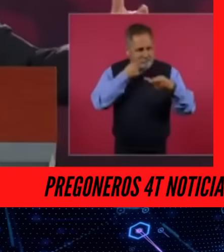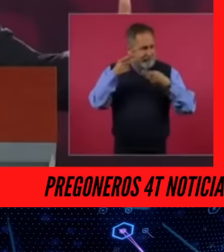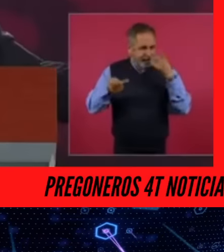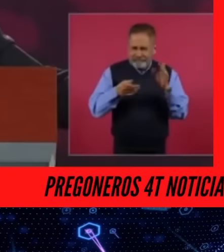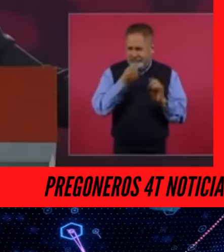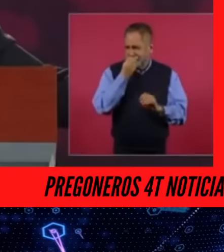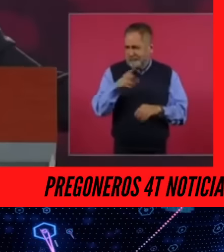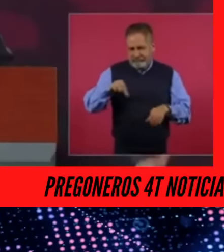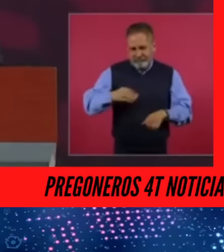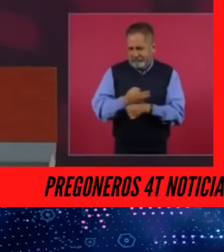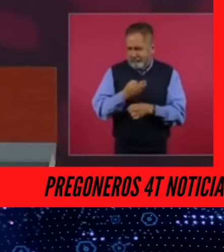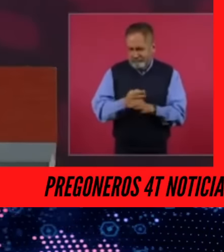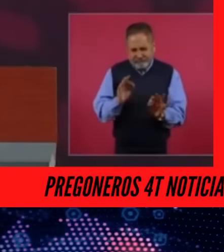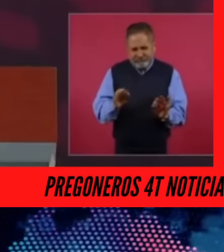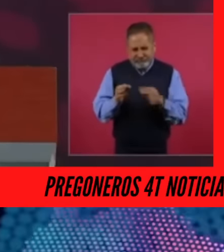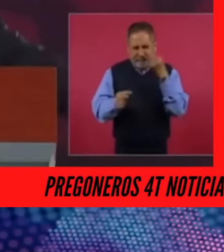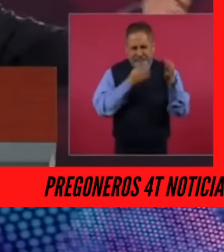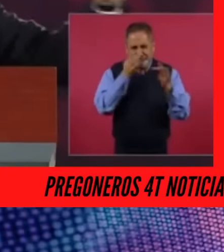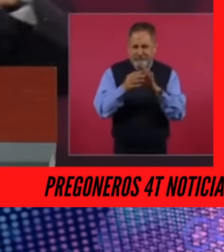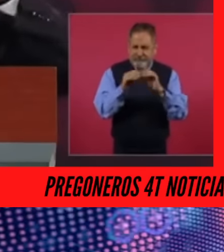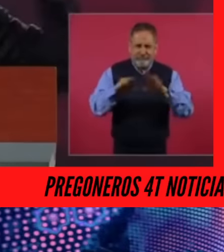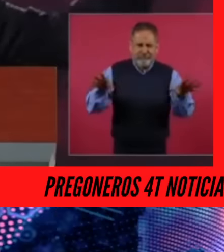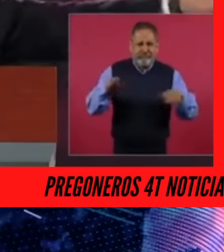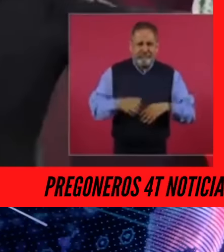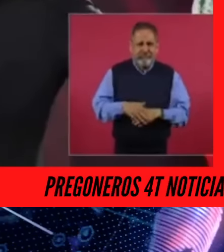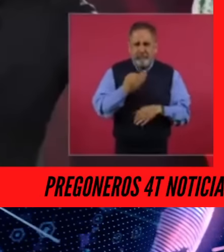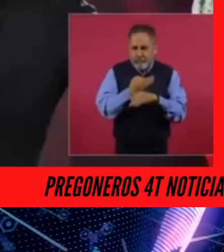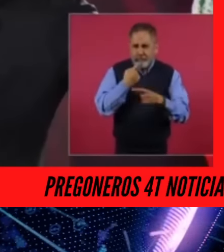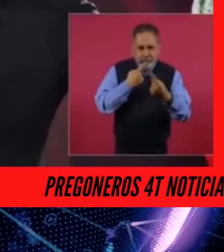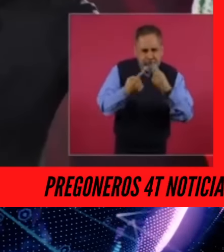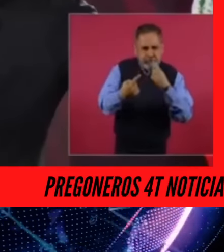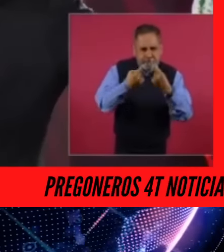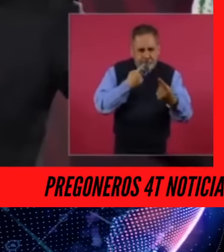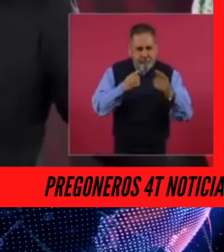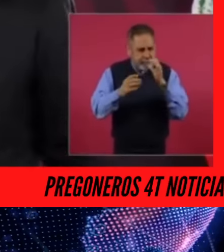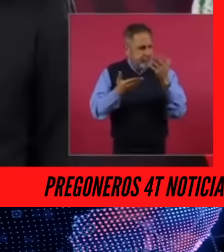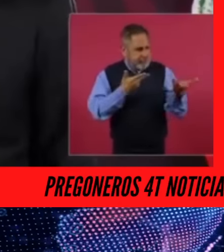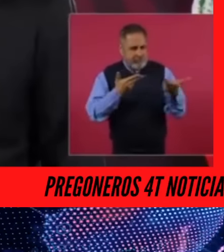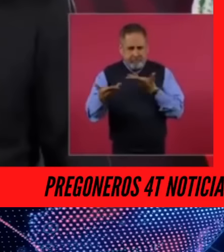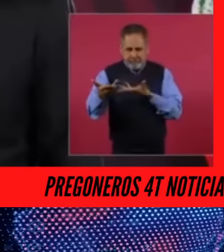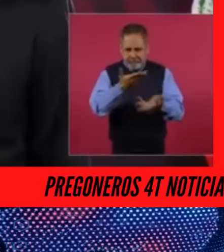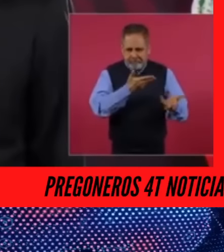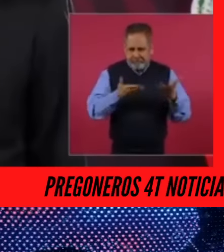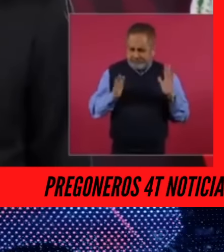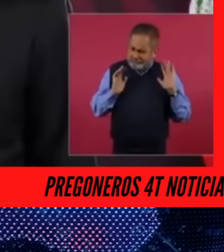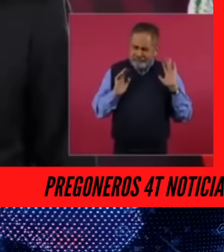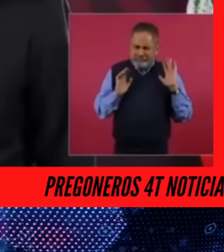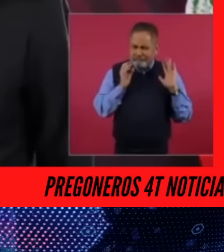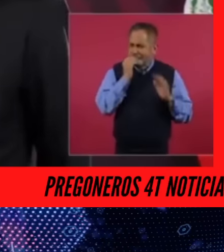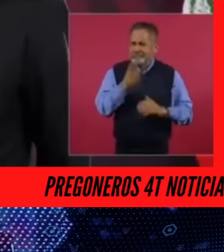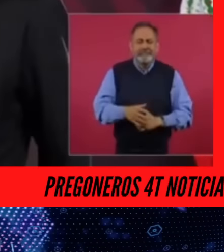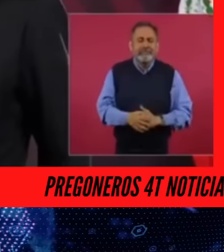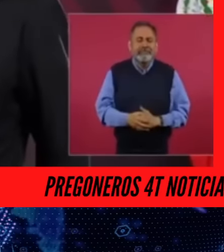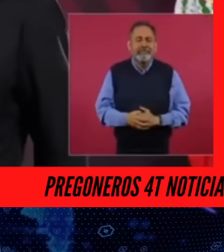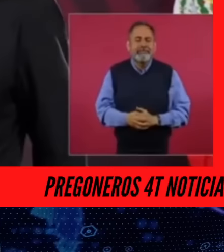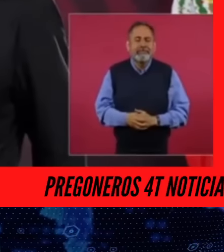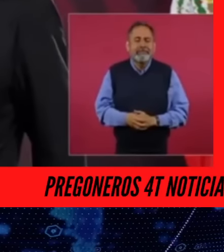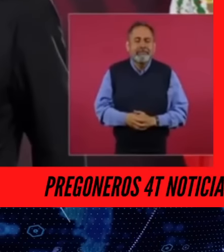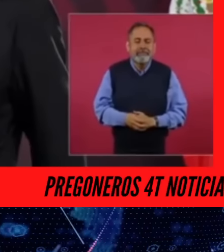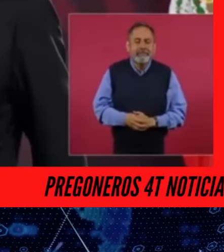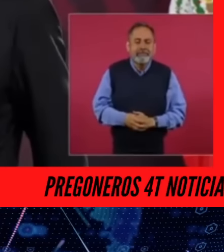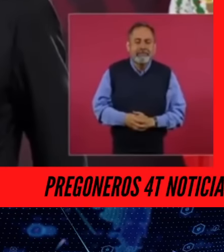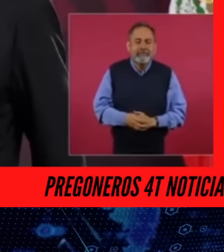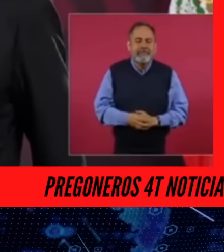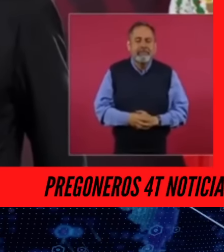Todo, aparentemente, trabajo de Estados Unidos. Pero esto debe recaer muchísimo en